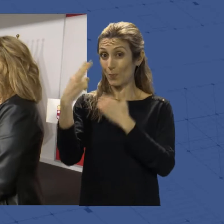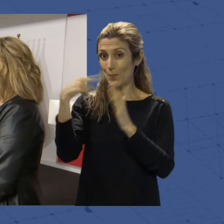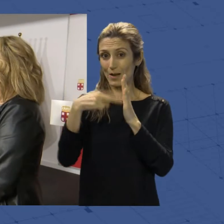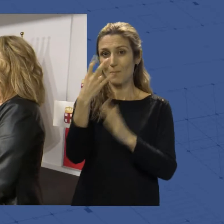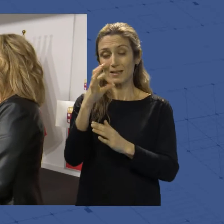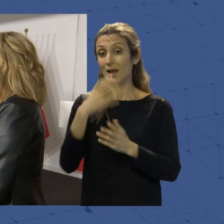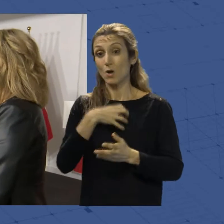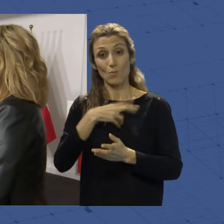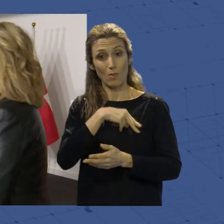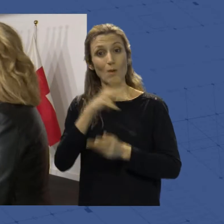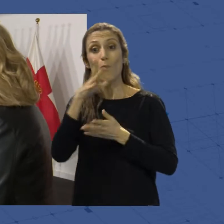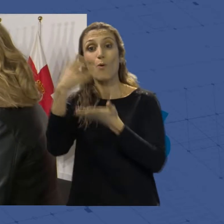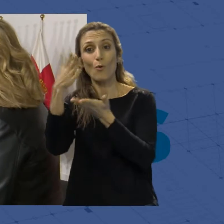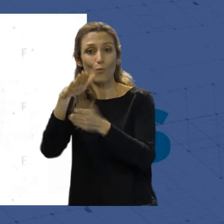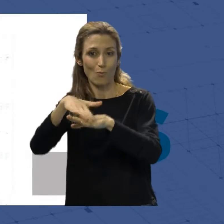pandemia.